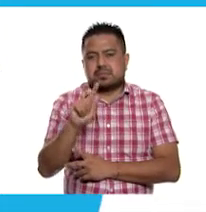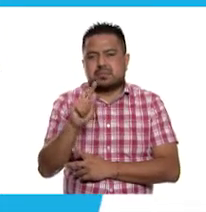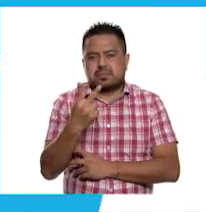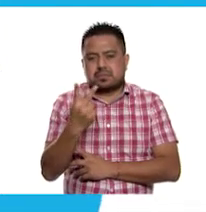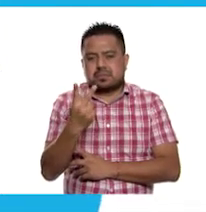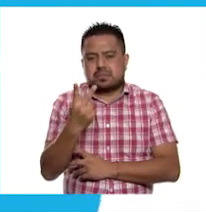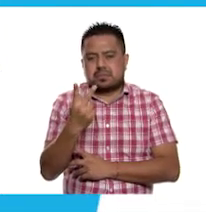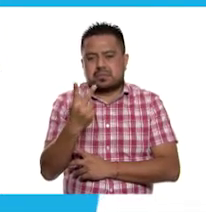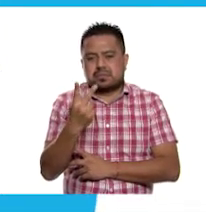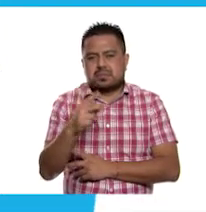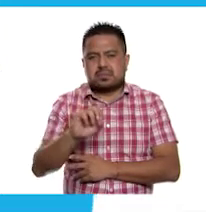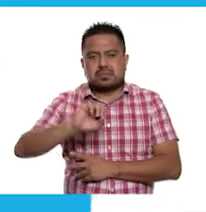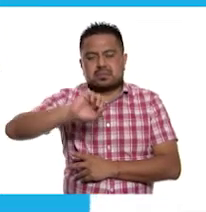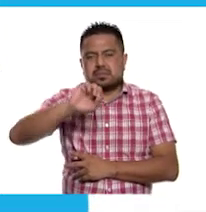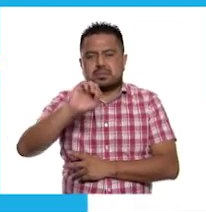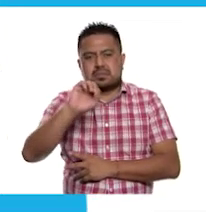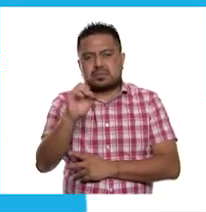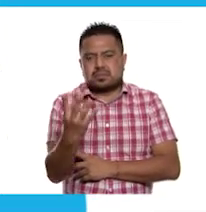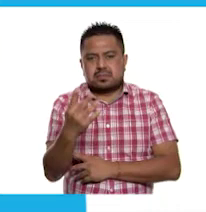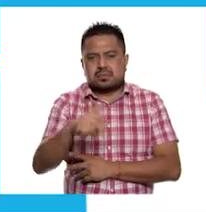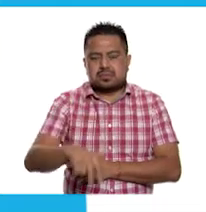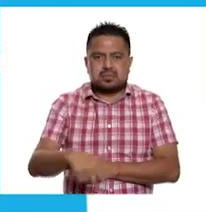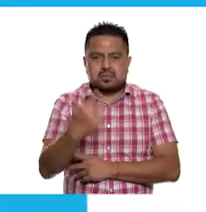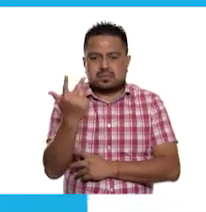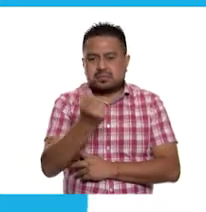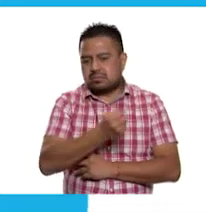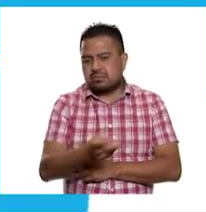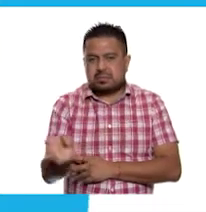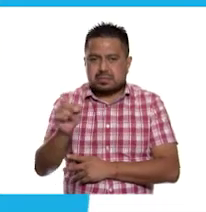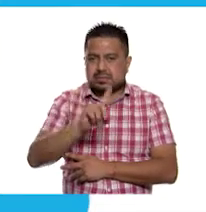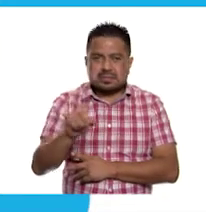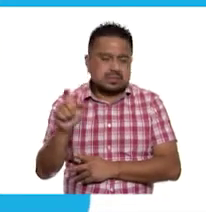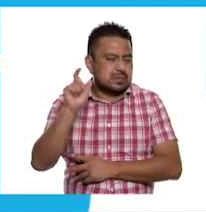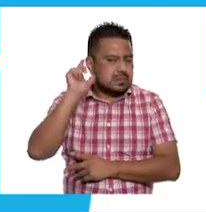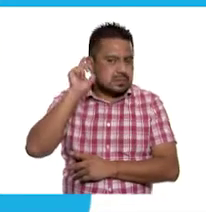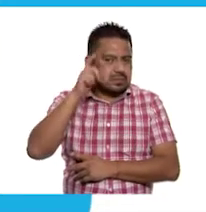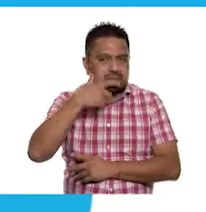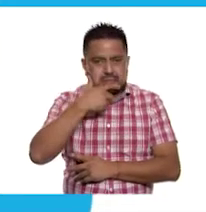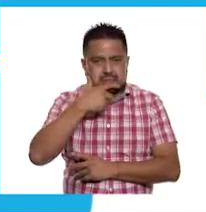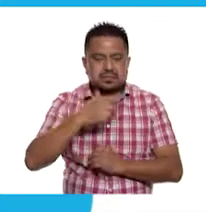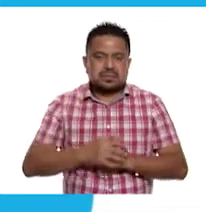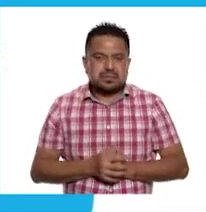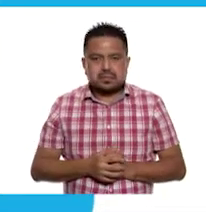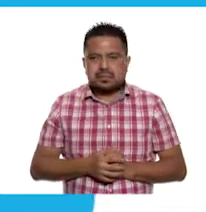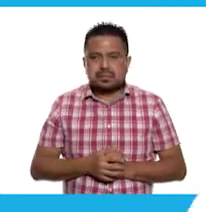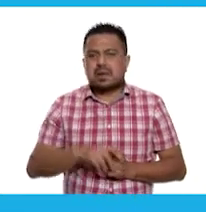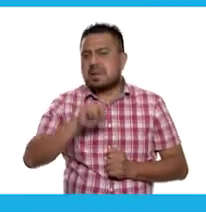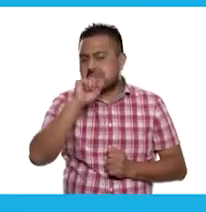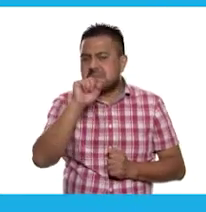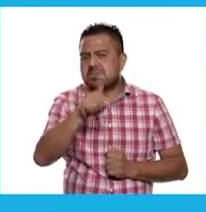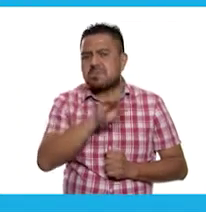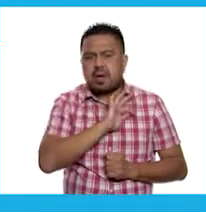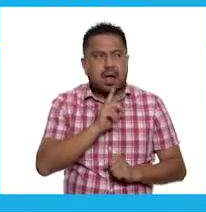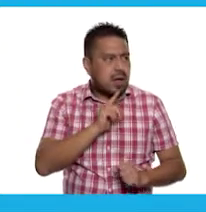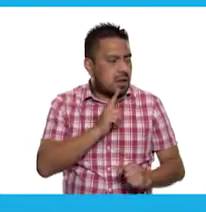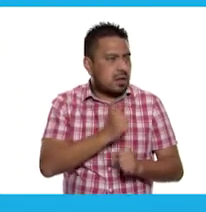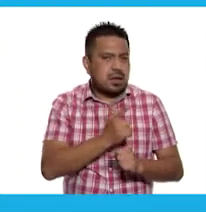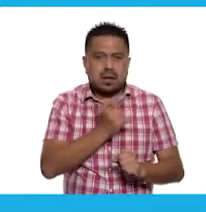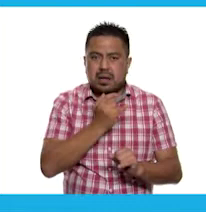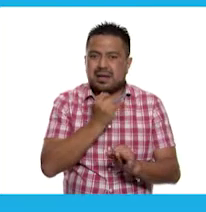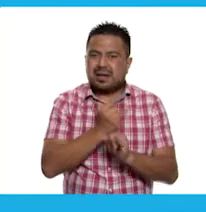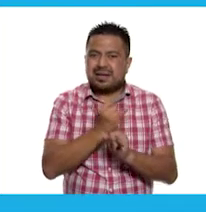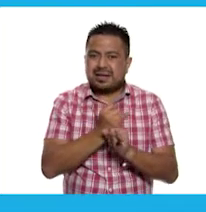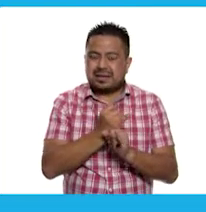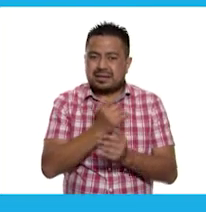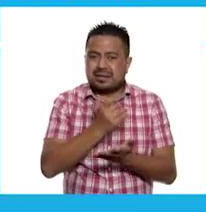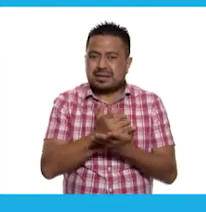-720413. ¡Cien líneas! También puedes encontrar los libros de